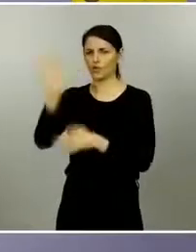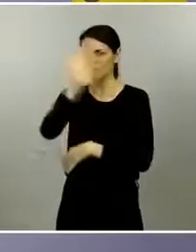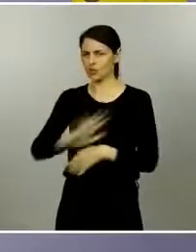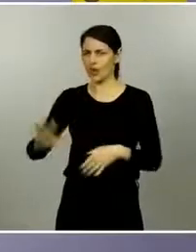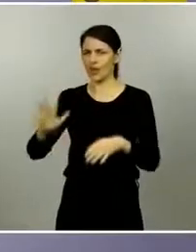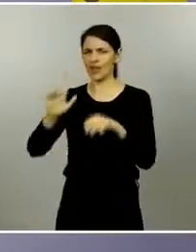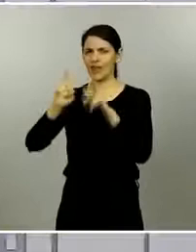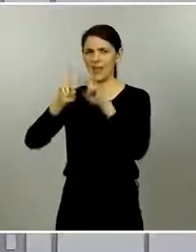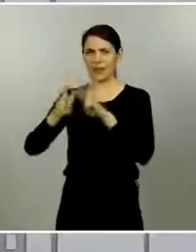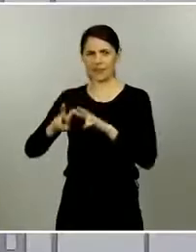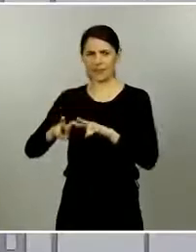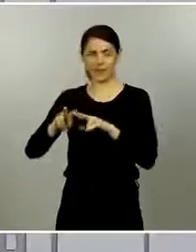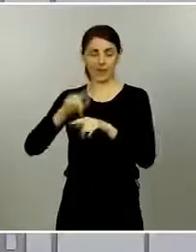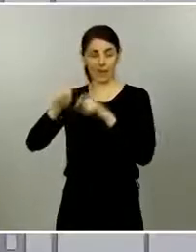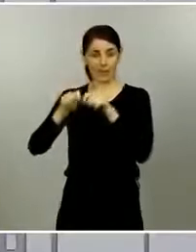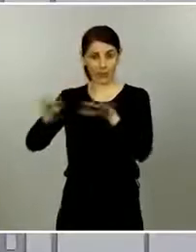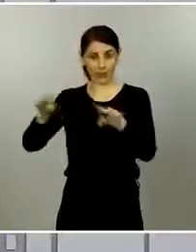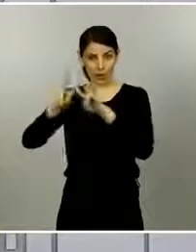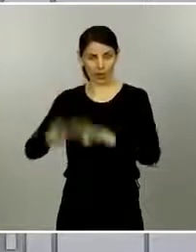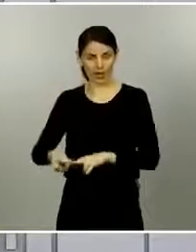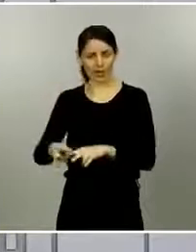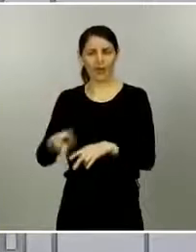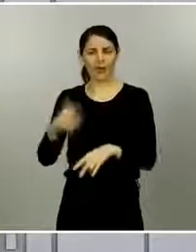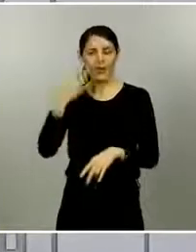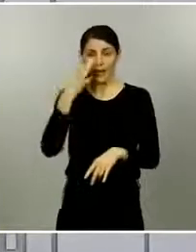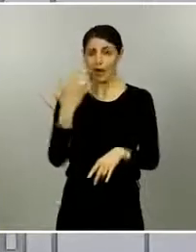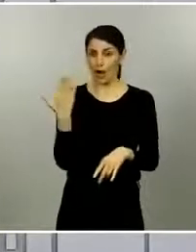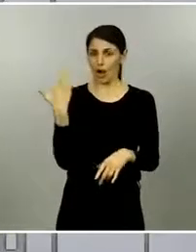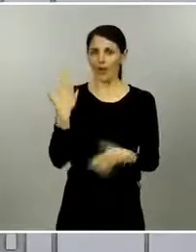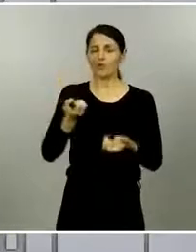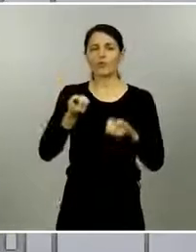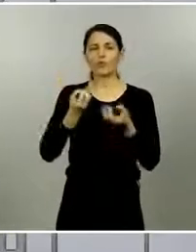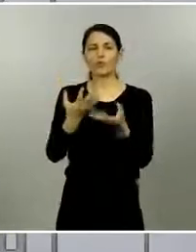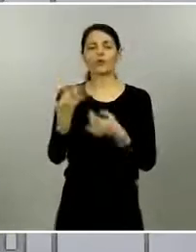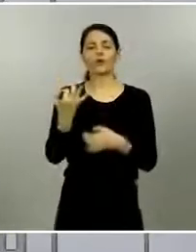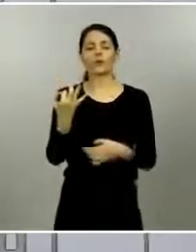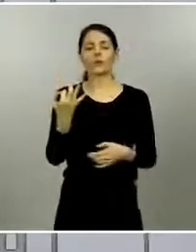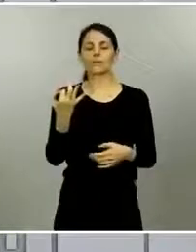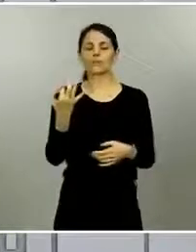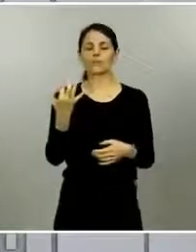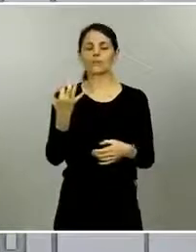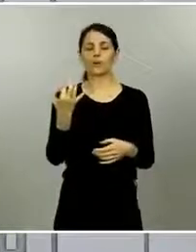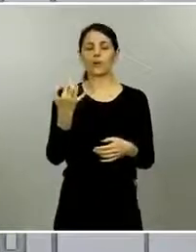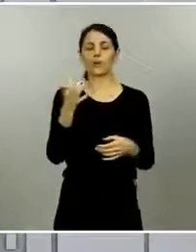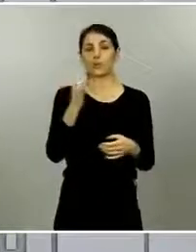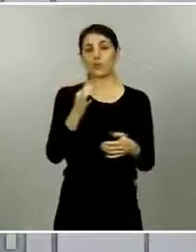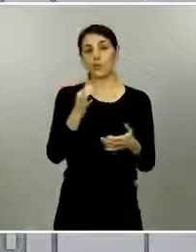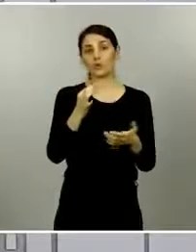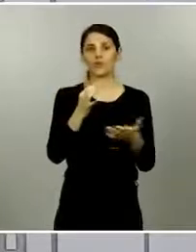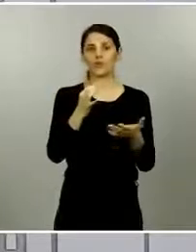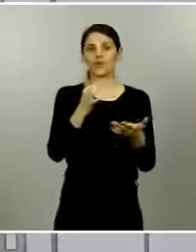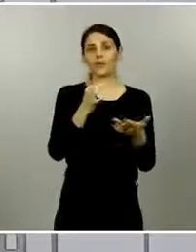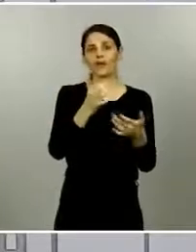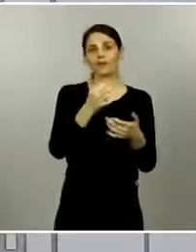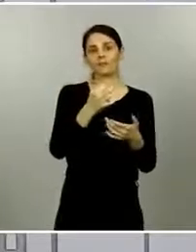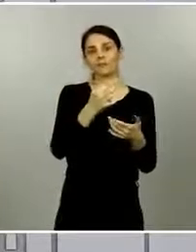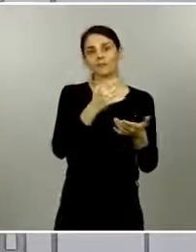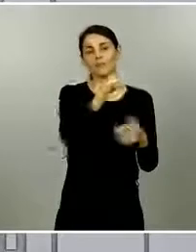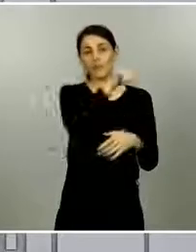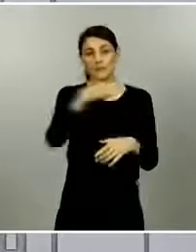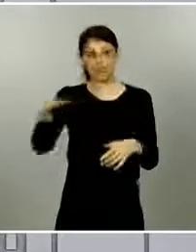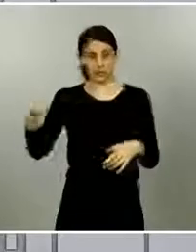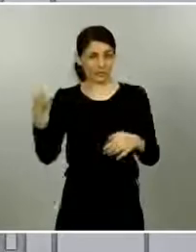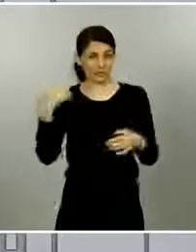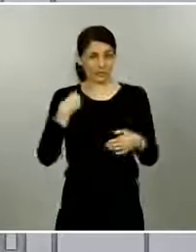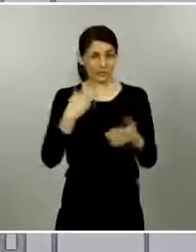epidemiología de este mismo instituto creo que comentaron que en el al tomar las muestras el número de muestras el número